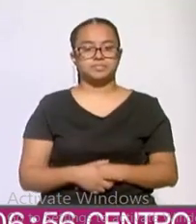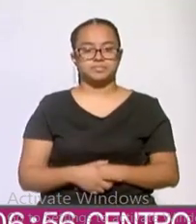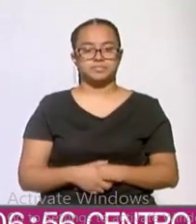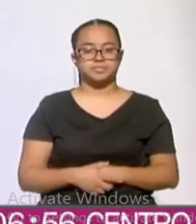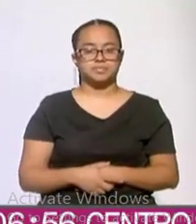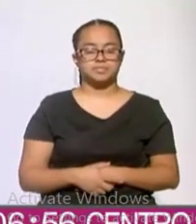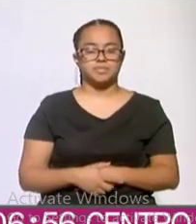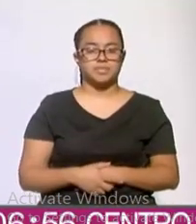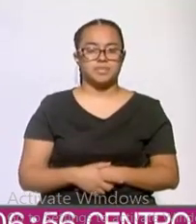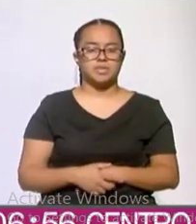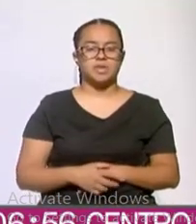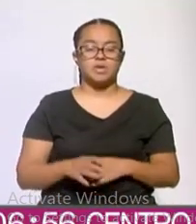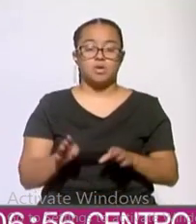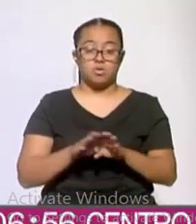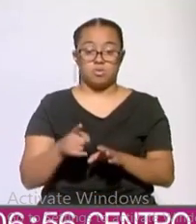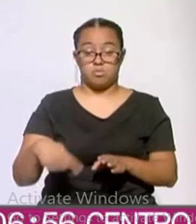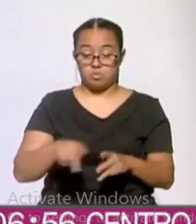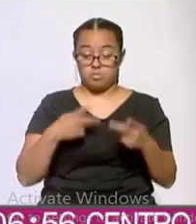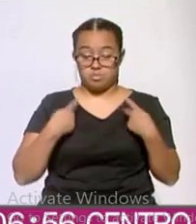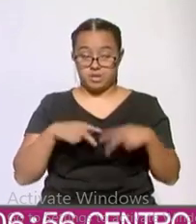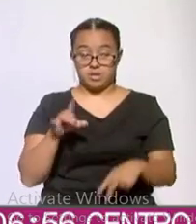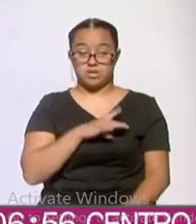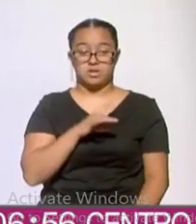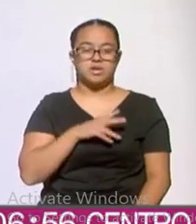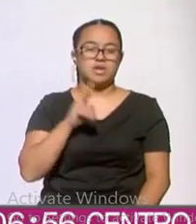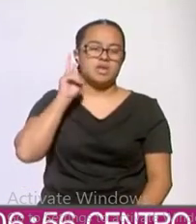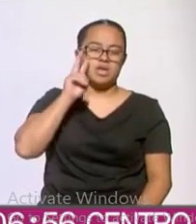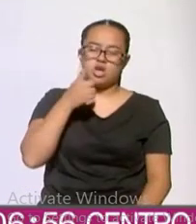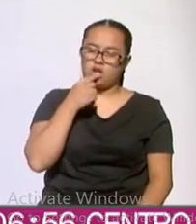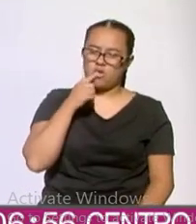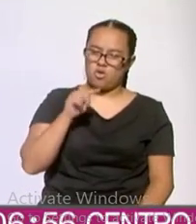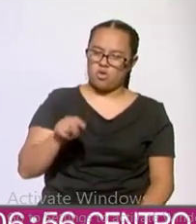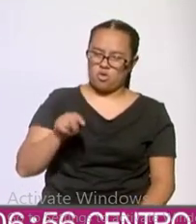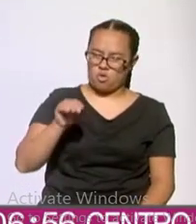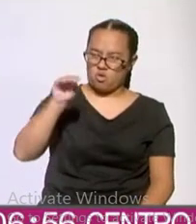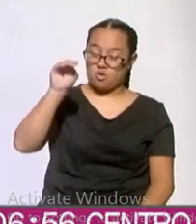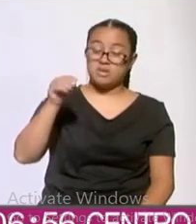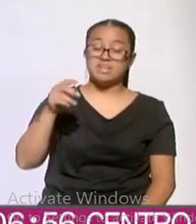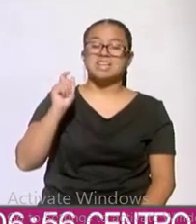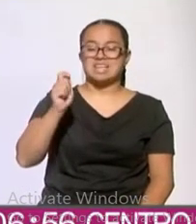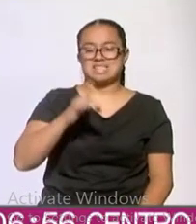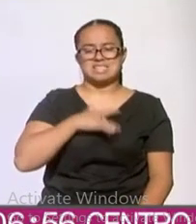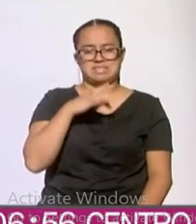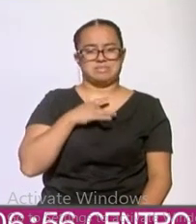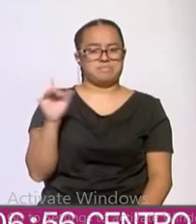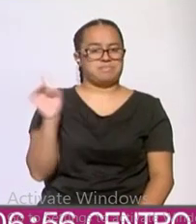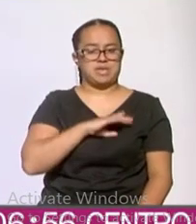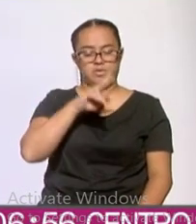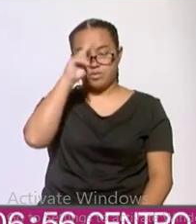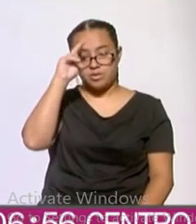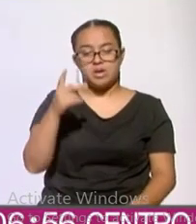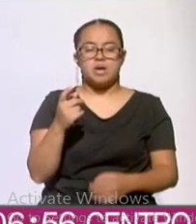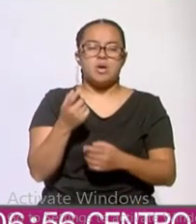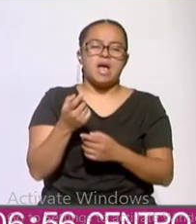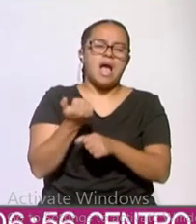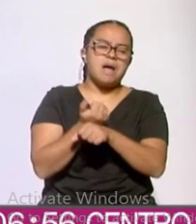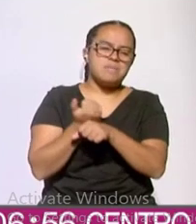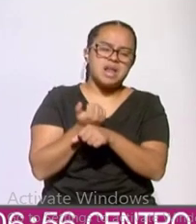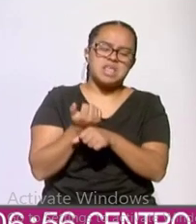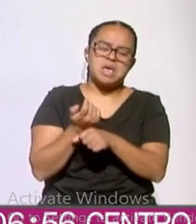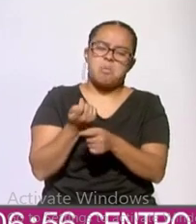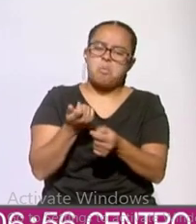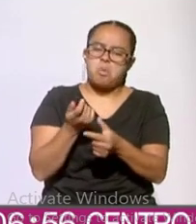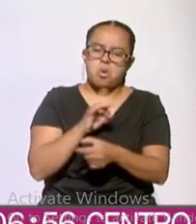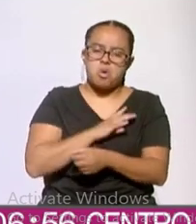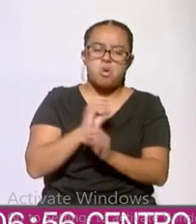En términos de temor, la barra roja si siente mucho miedo, la amarilla siente poco miedo o no siente miedo,